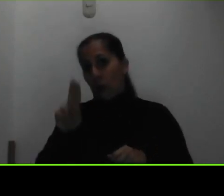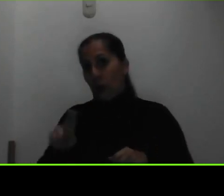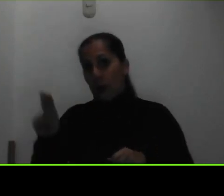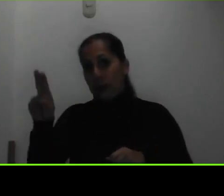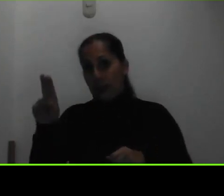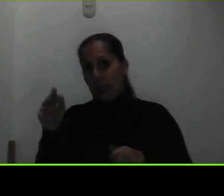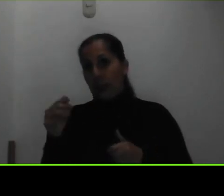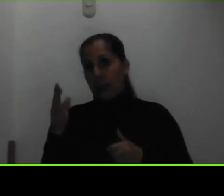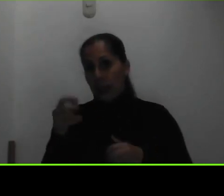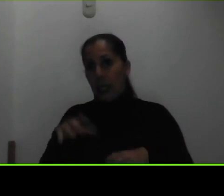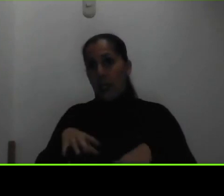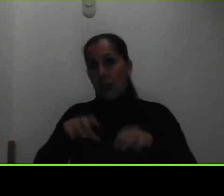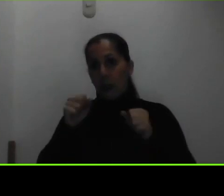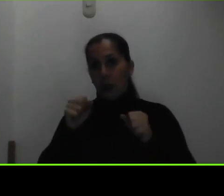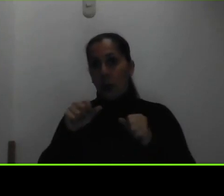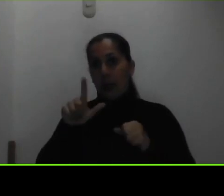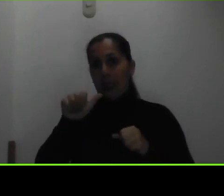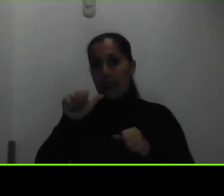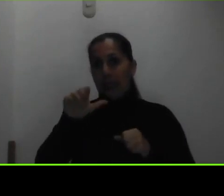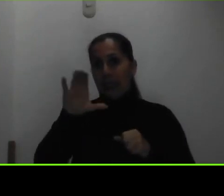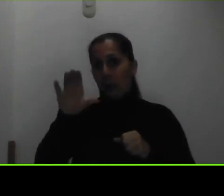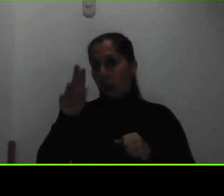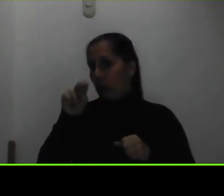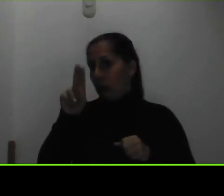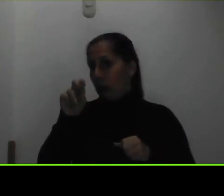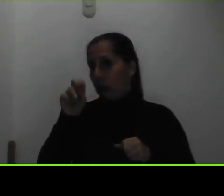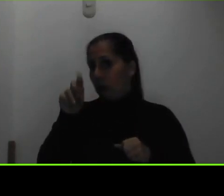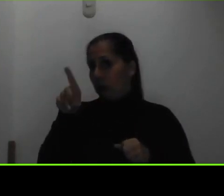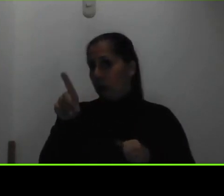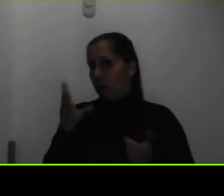que desean llevar una licenciatura en la UNED